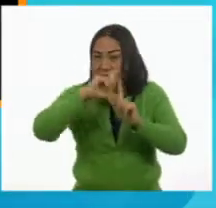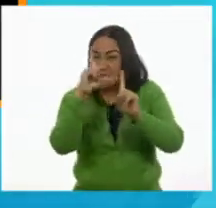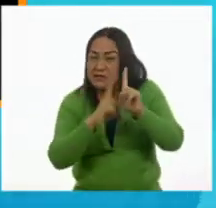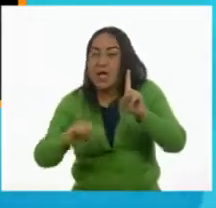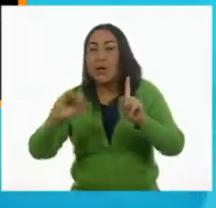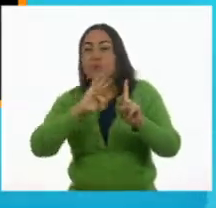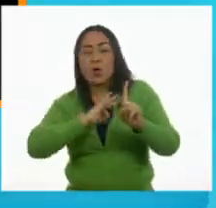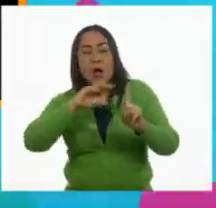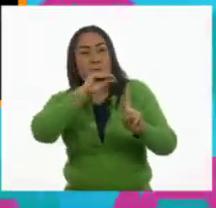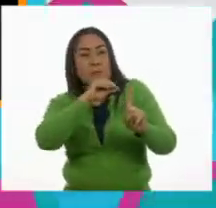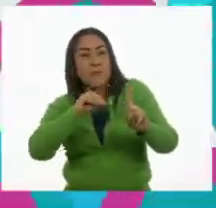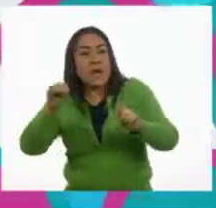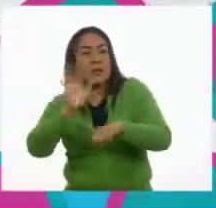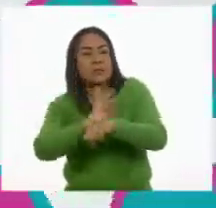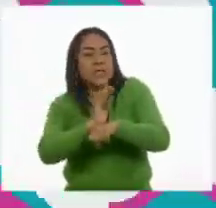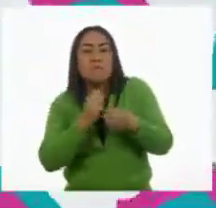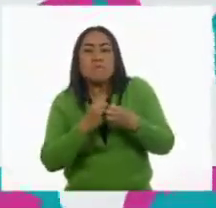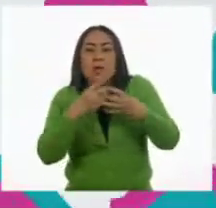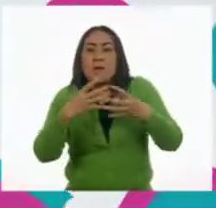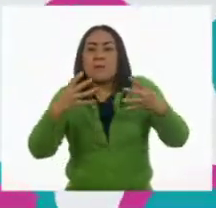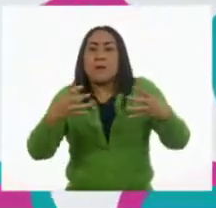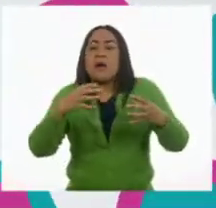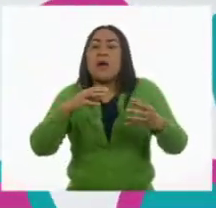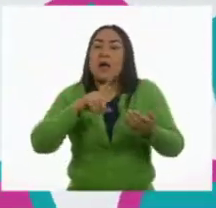podía ver el cine fue creciendo.